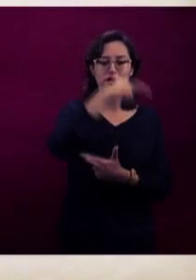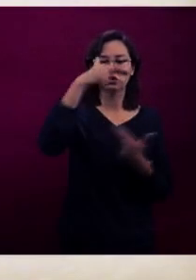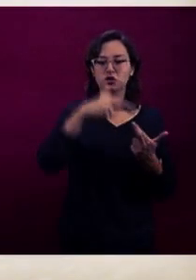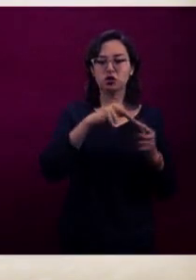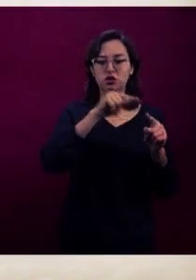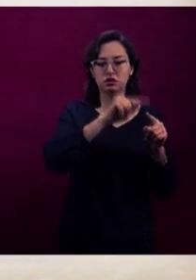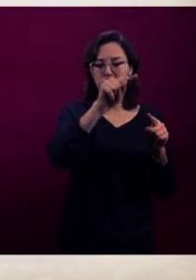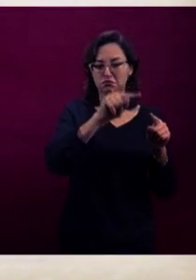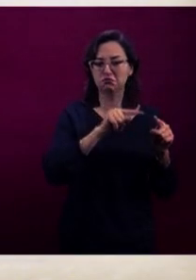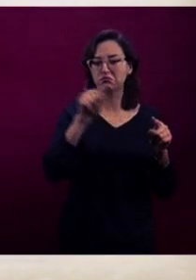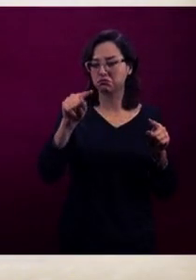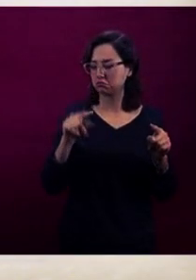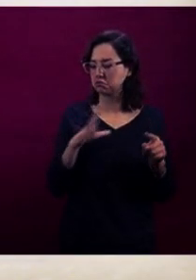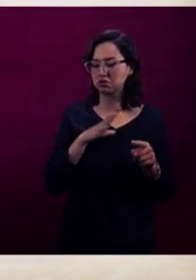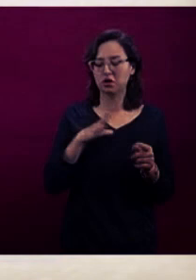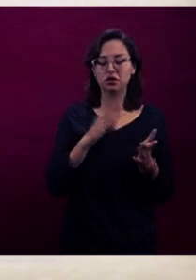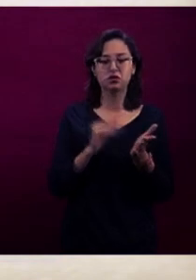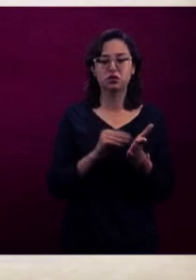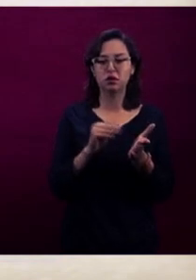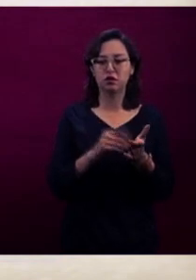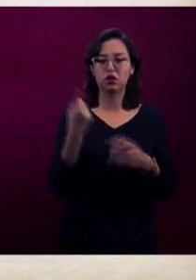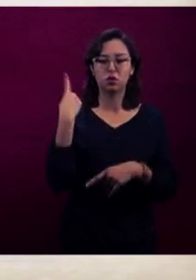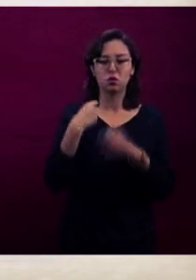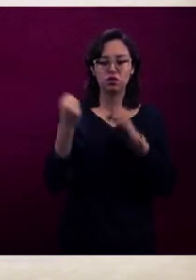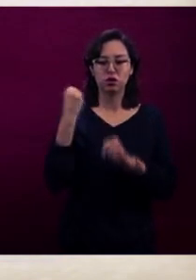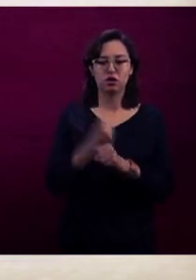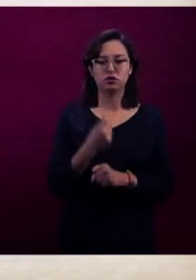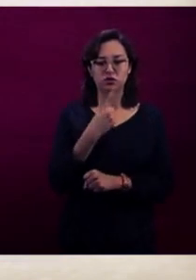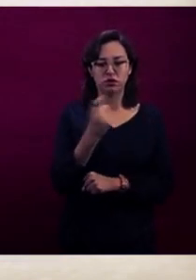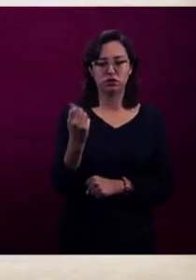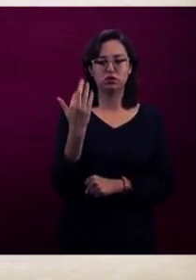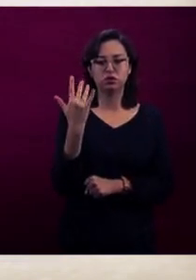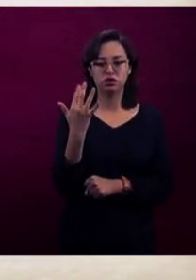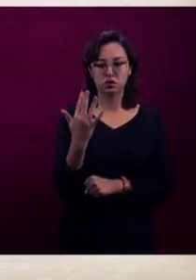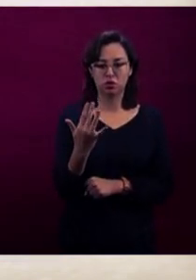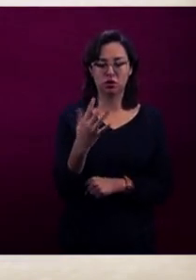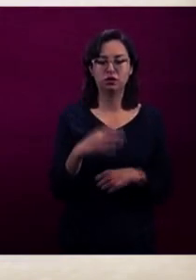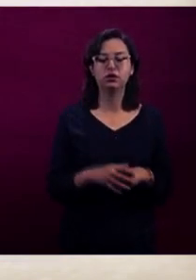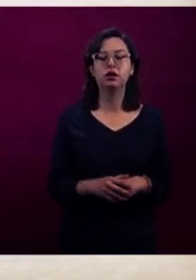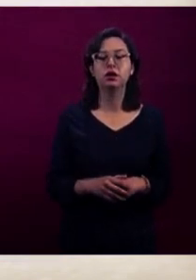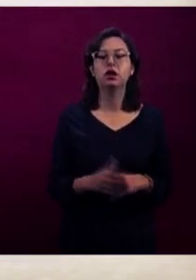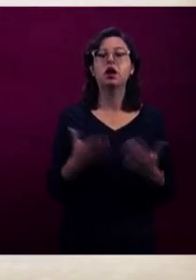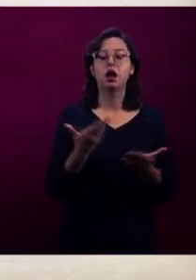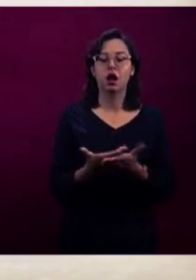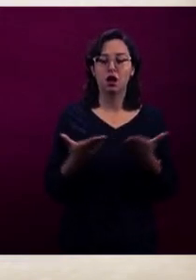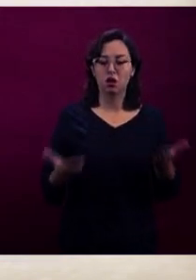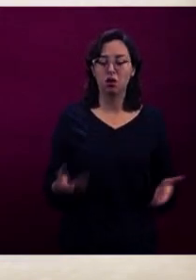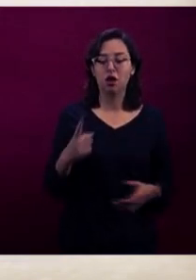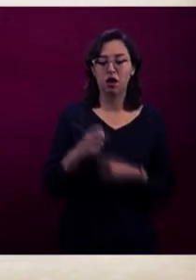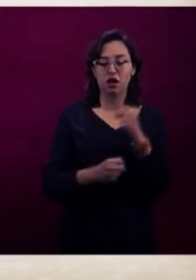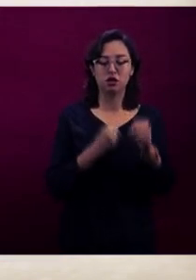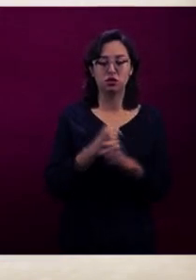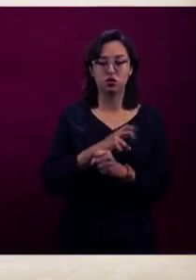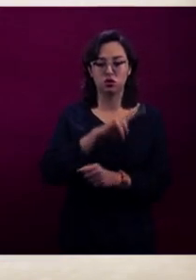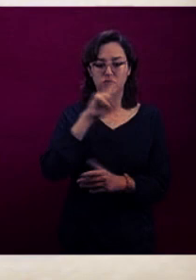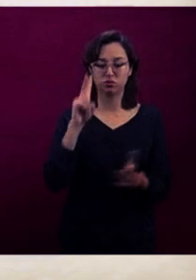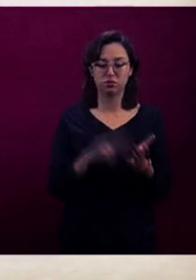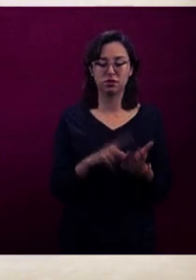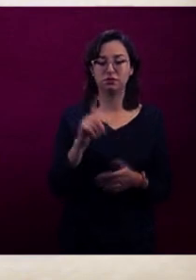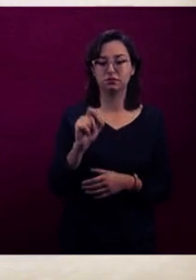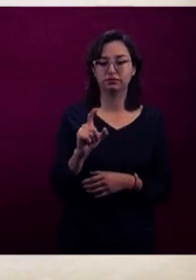año pasado tuvimos las 150 coordinaciones. Para este año, de las 50